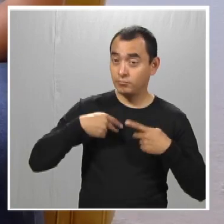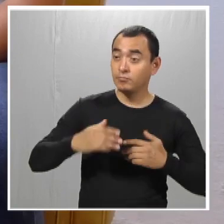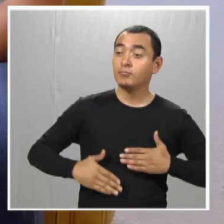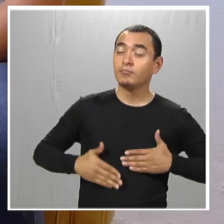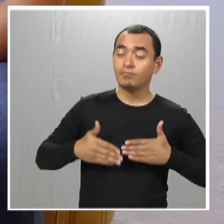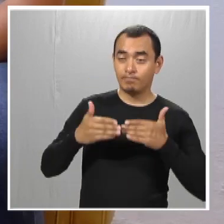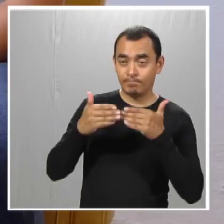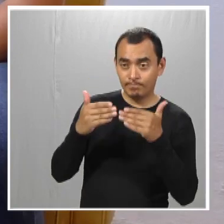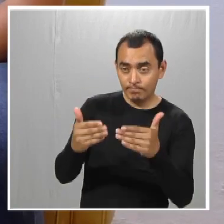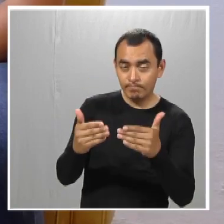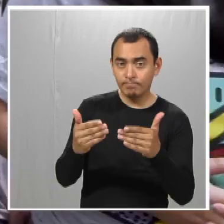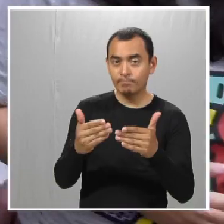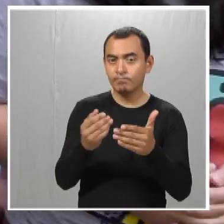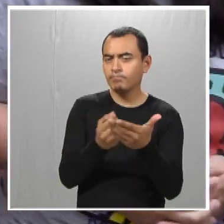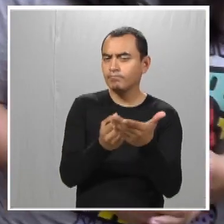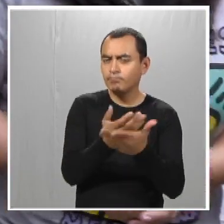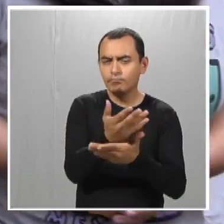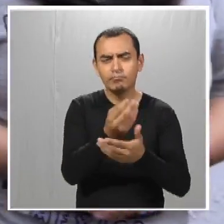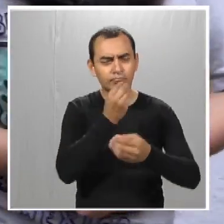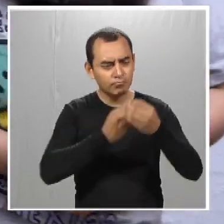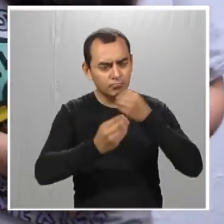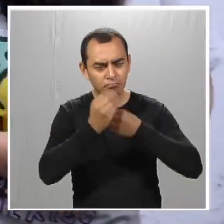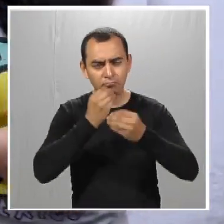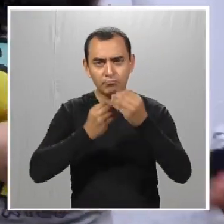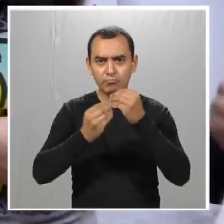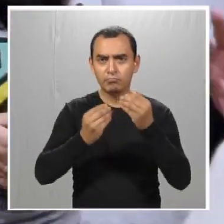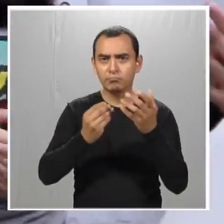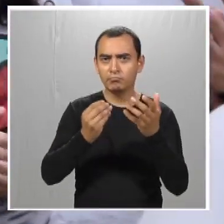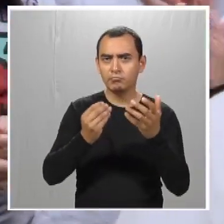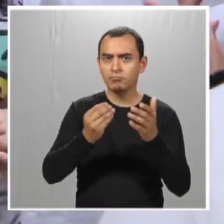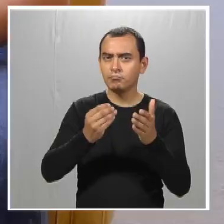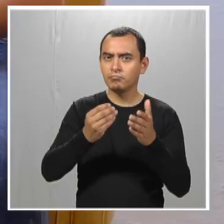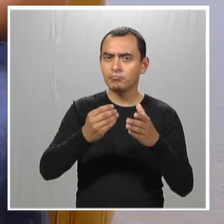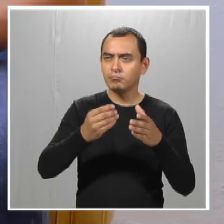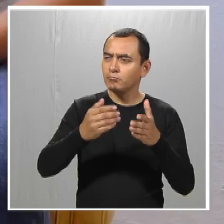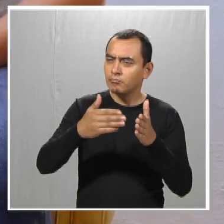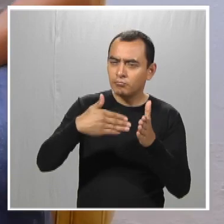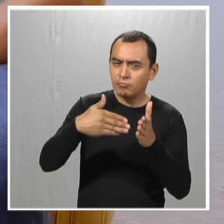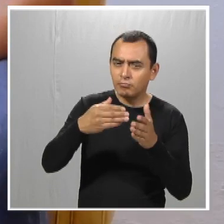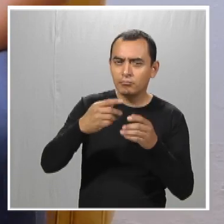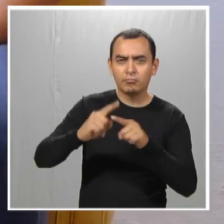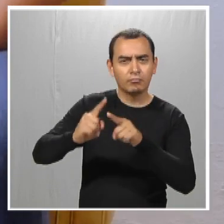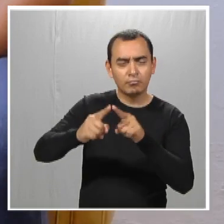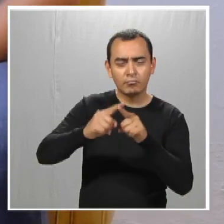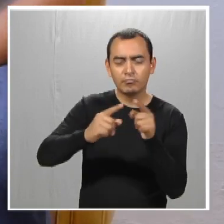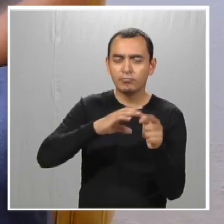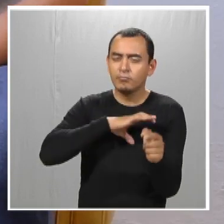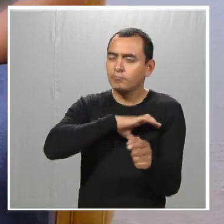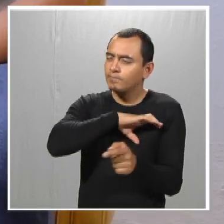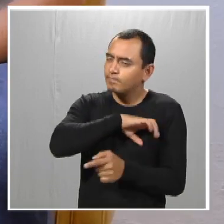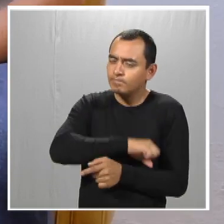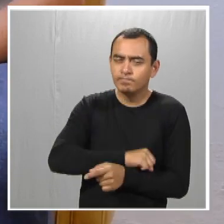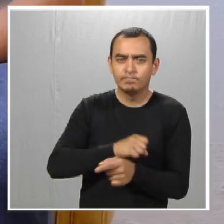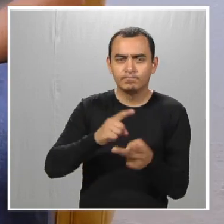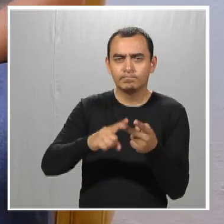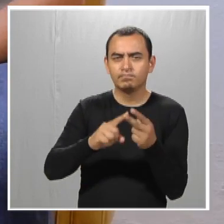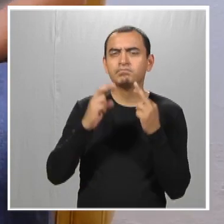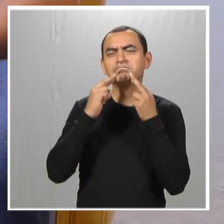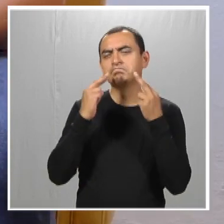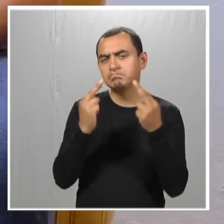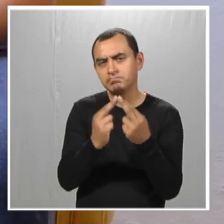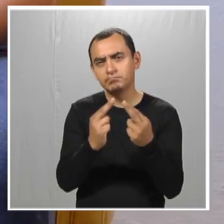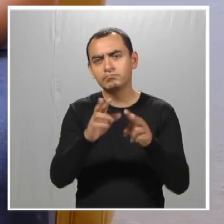conoces gente de confianza. Hemos salido a comer. Ya probamos nuestros platillos favoritos. Hemos tenido